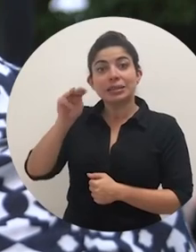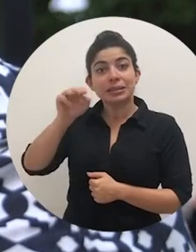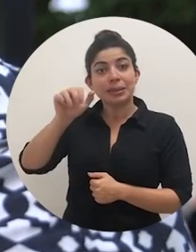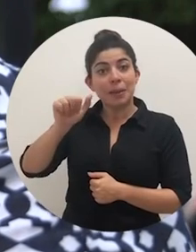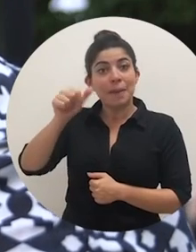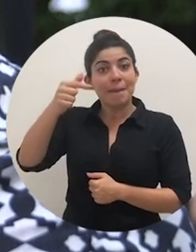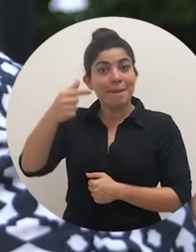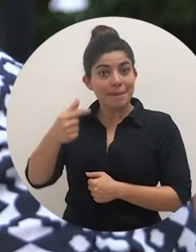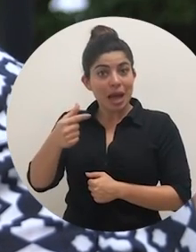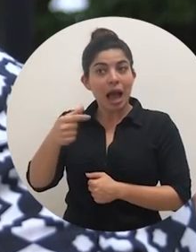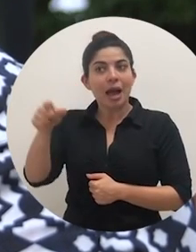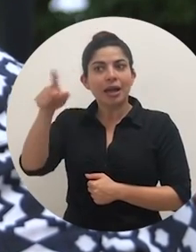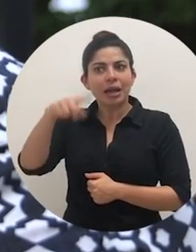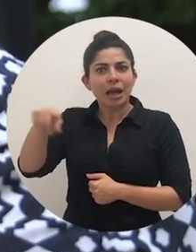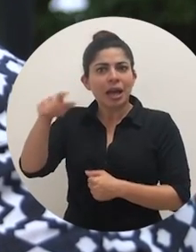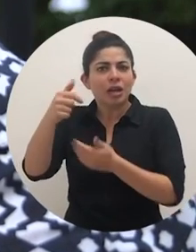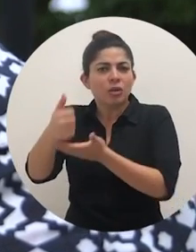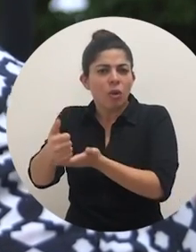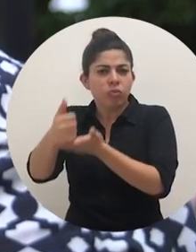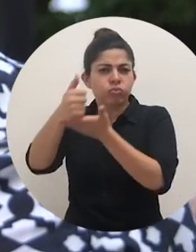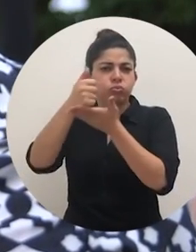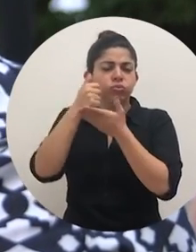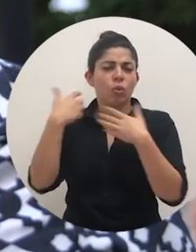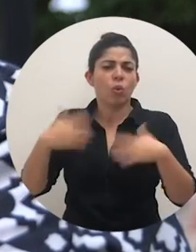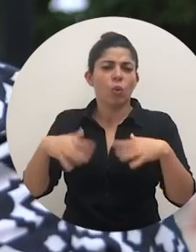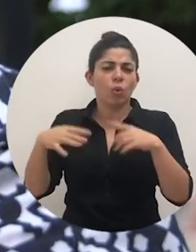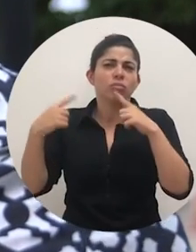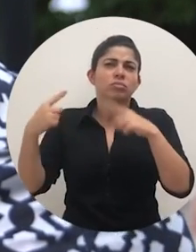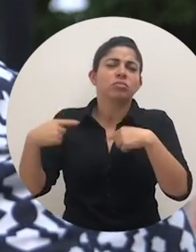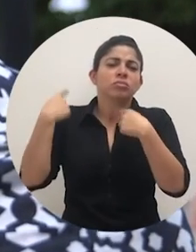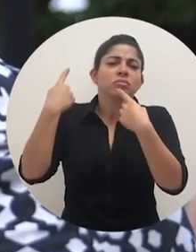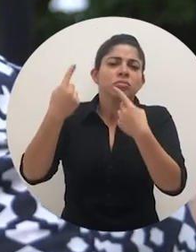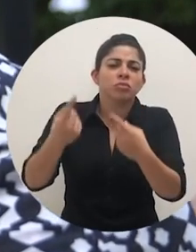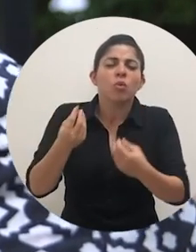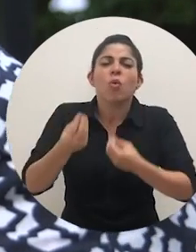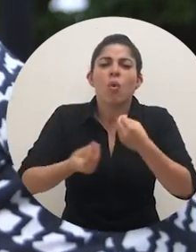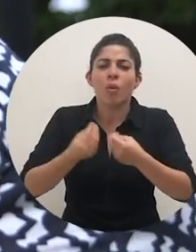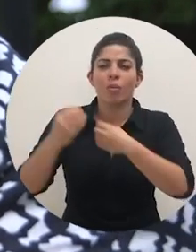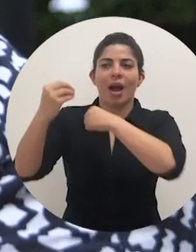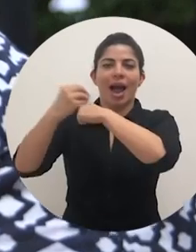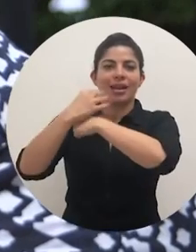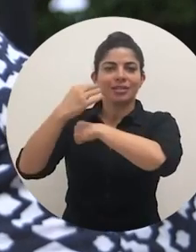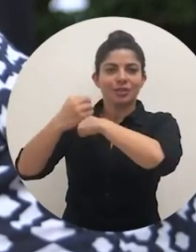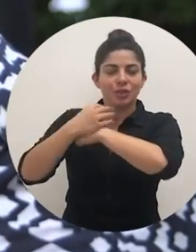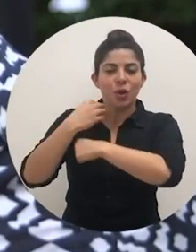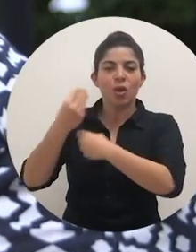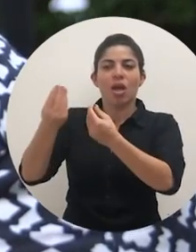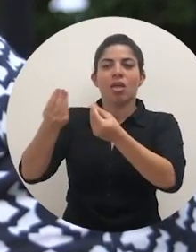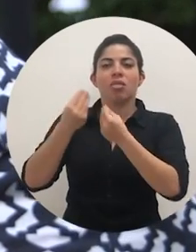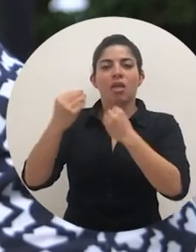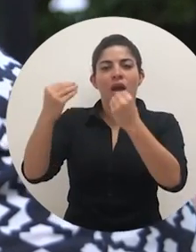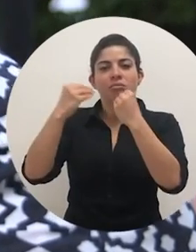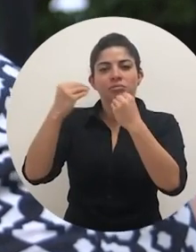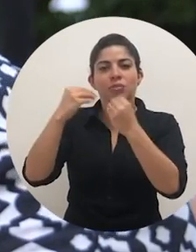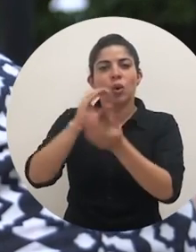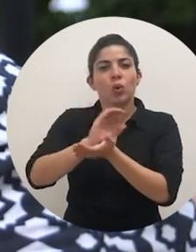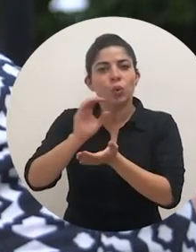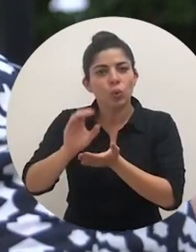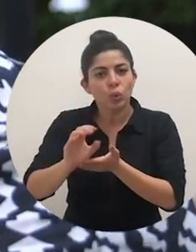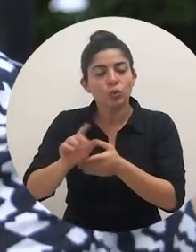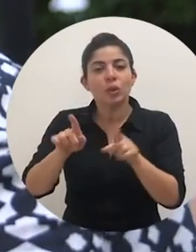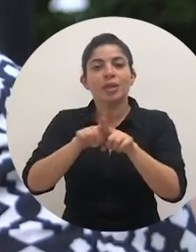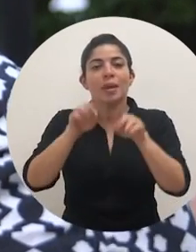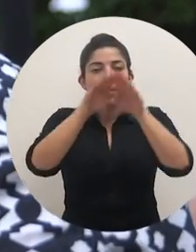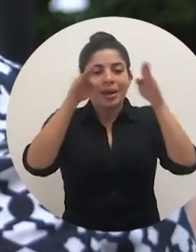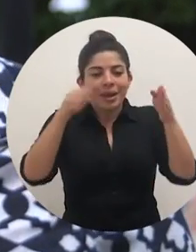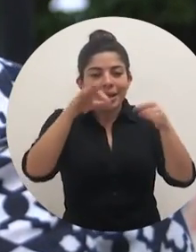MAC, que ellos nos han ayudado por mucho tiempo dándonos asesorías, cursos y también